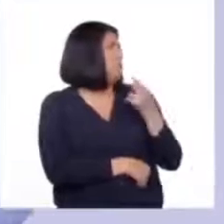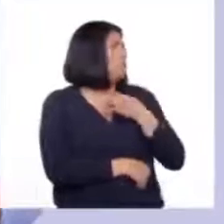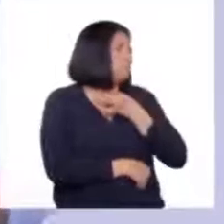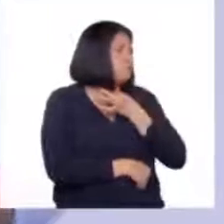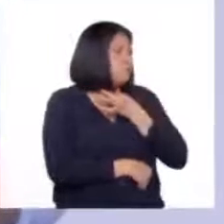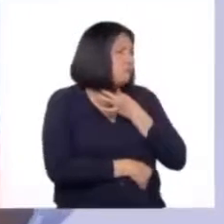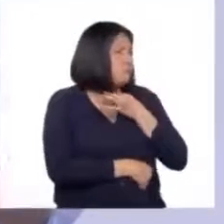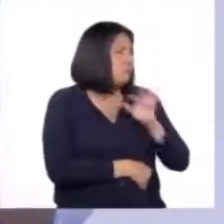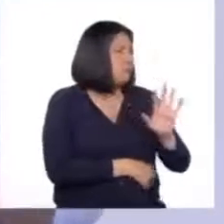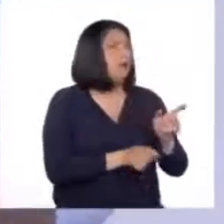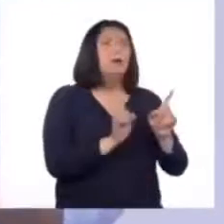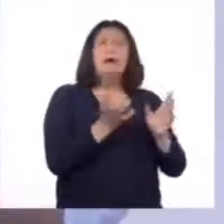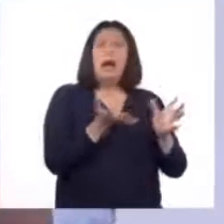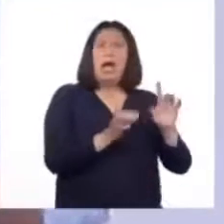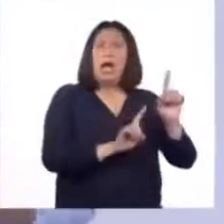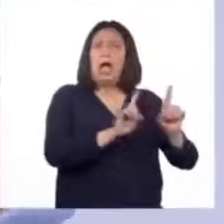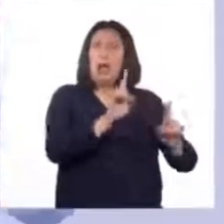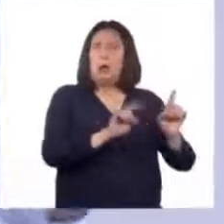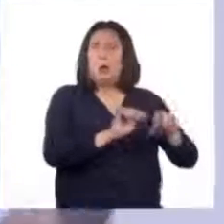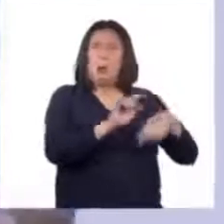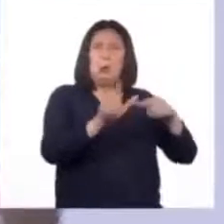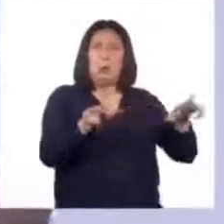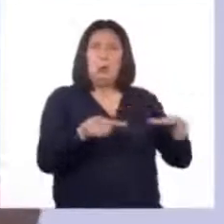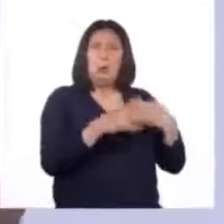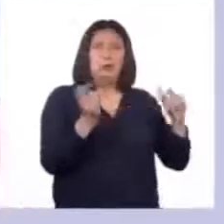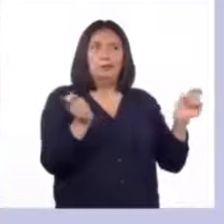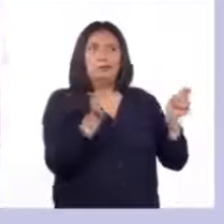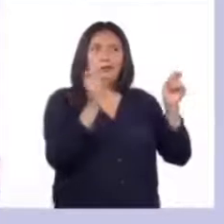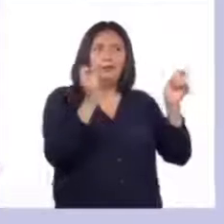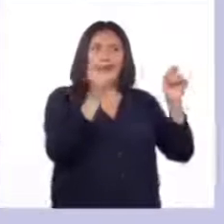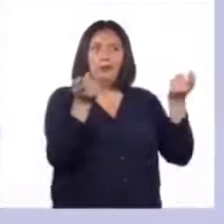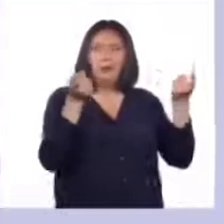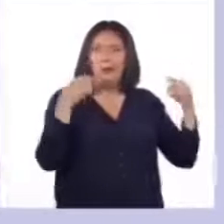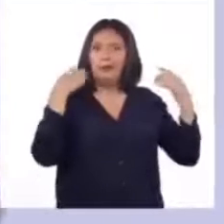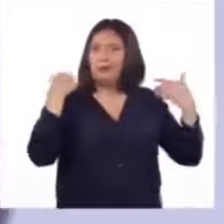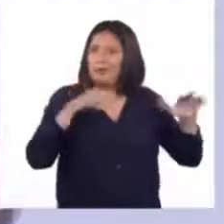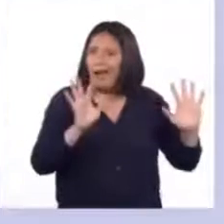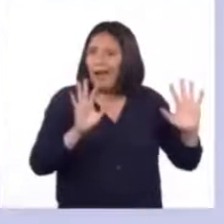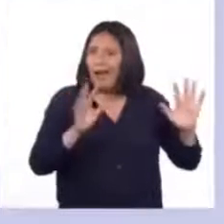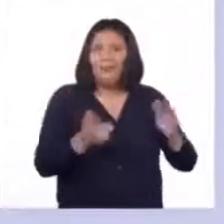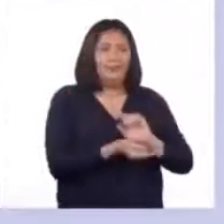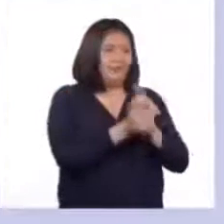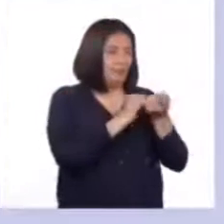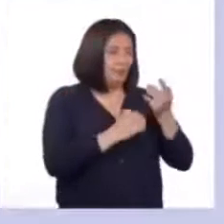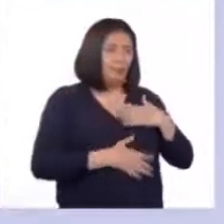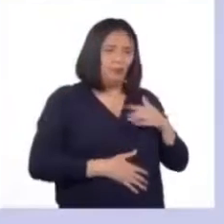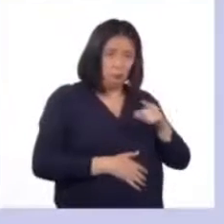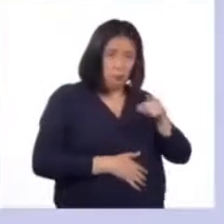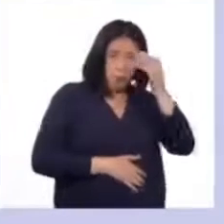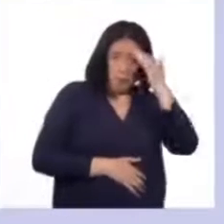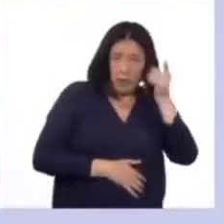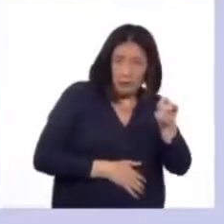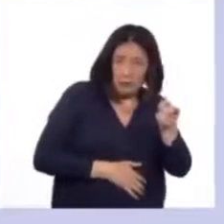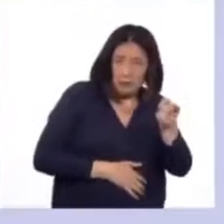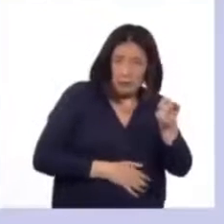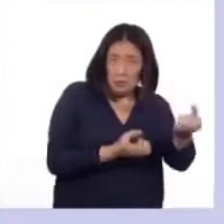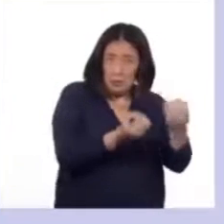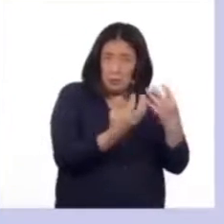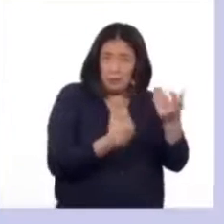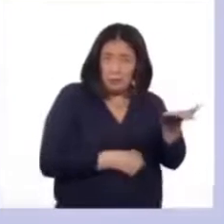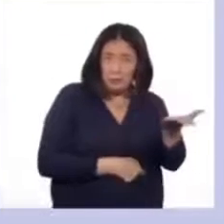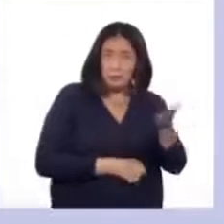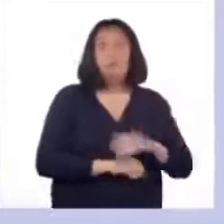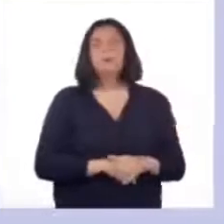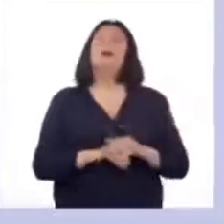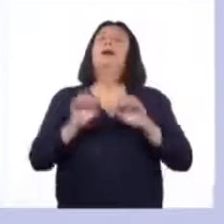algún lado leí que en algunos lugares hay toda una celebración cuando se llega a la etapa de la pubertad. ¿Sabe algo de eso? ¿Nos puede contar un poco?